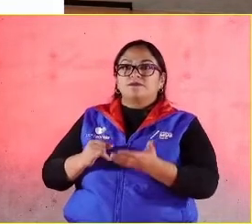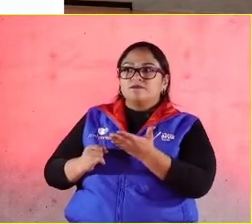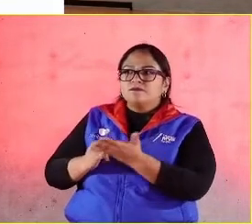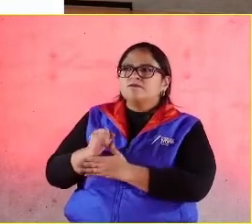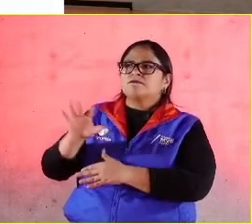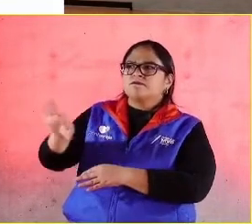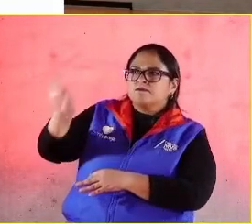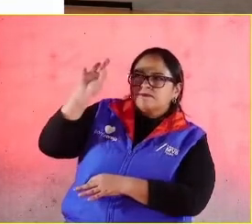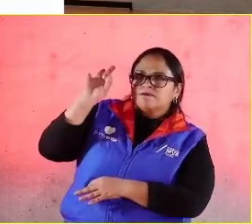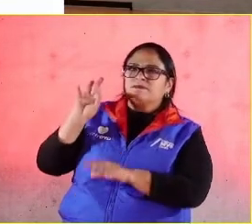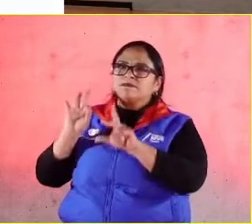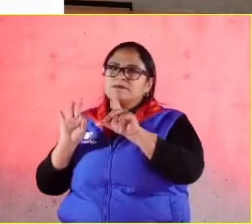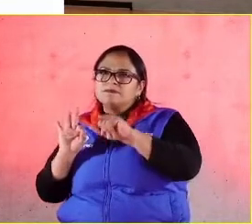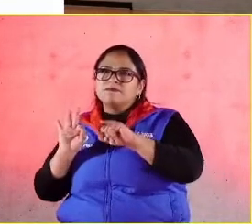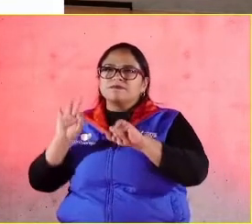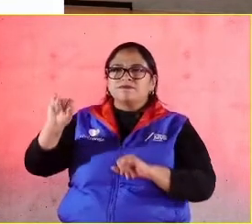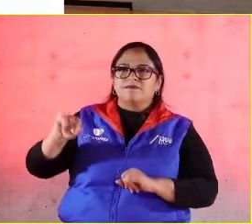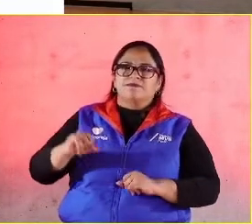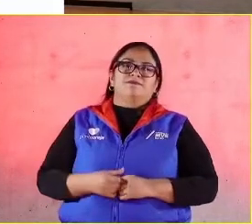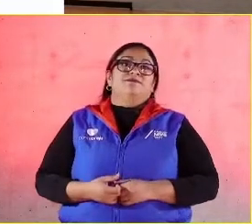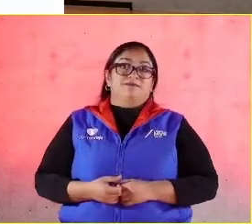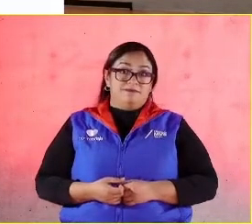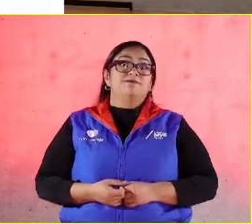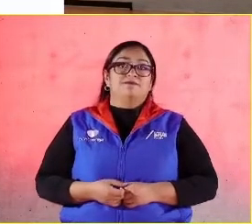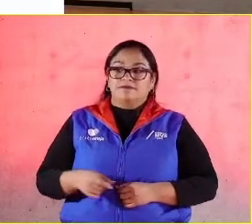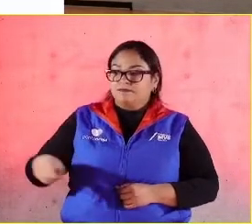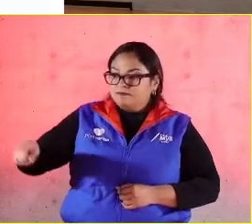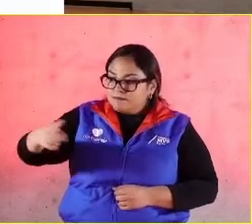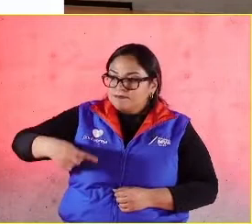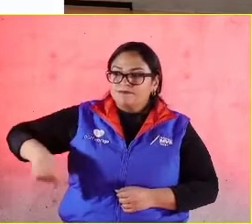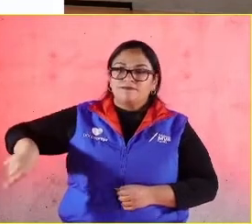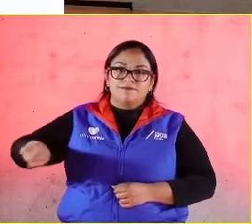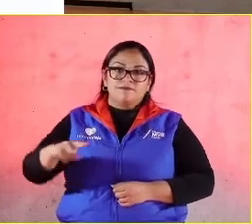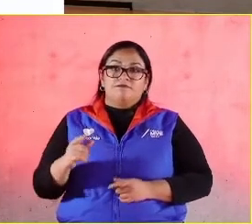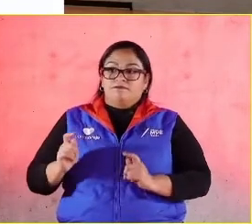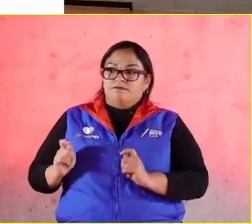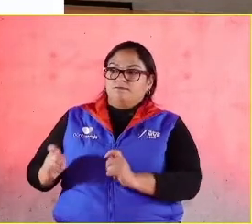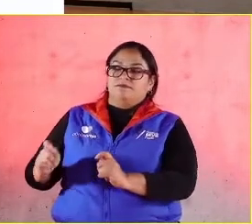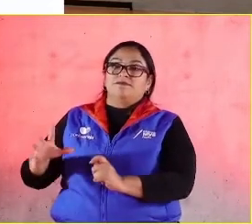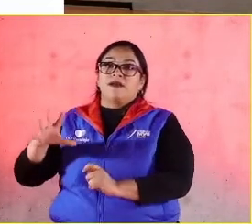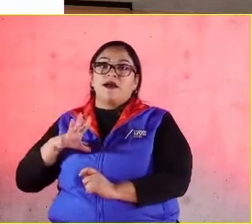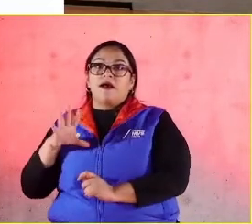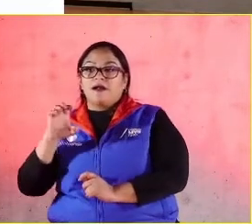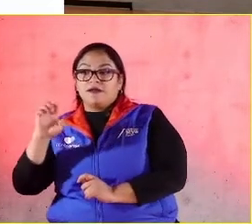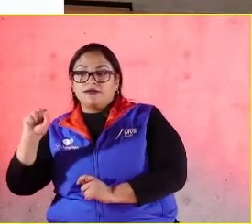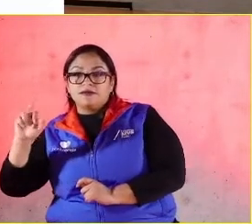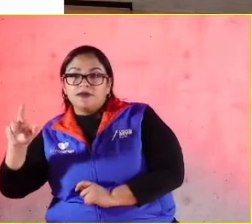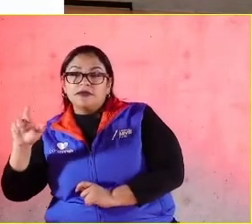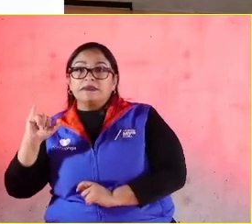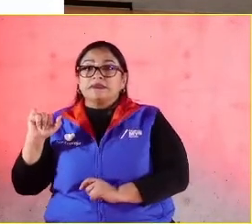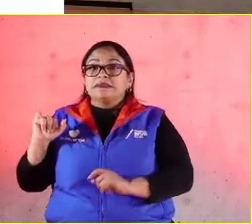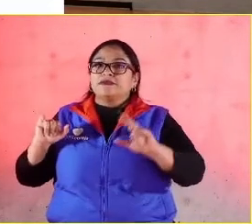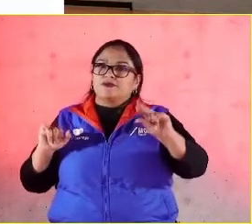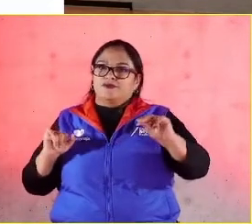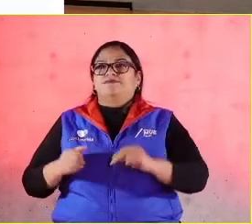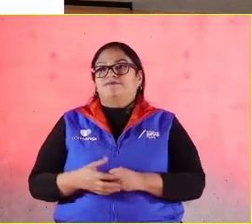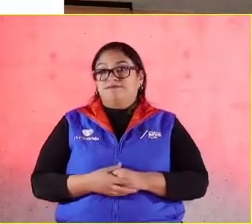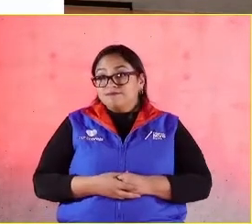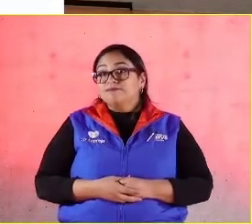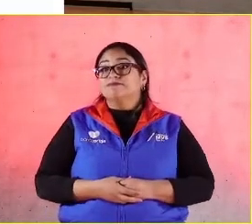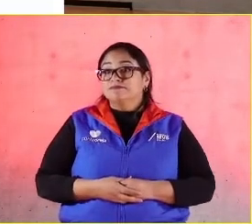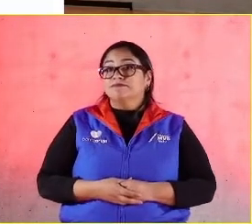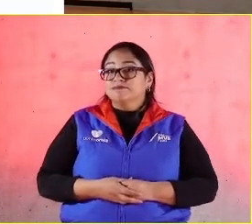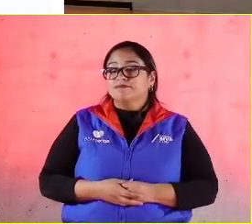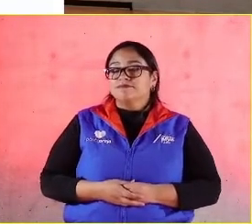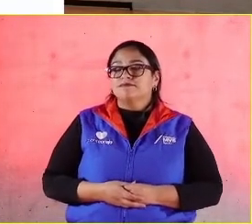todos estos públicos que tiene la empresa, lo toman muy en cuenta a la hora de decidir sobre una empresa